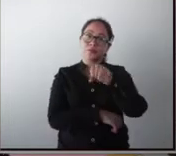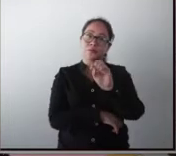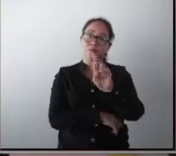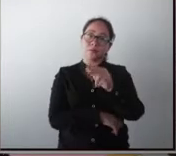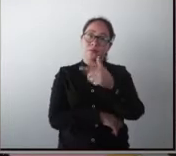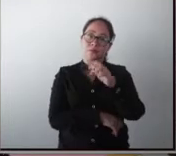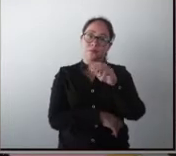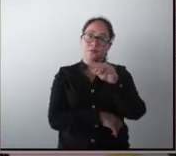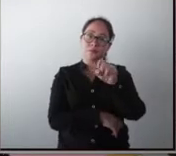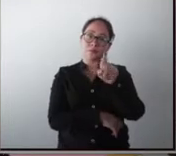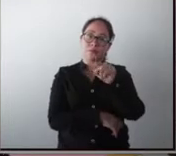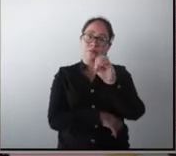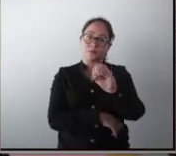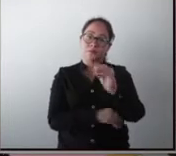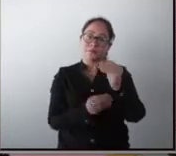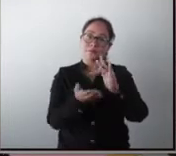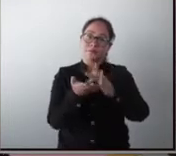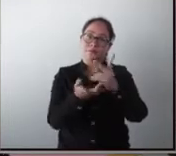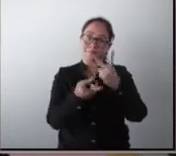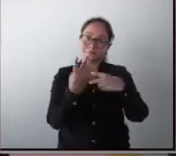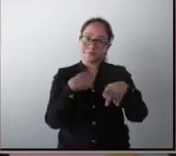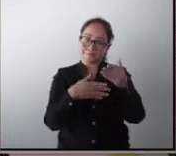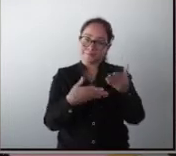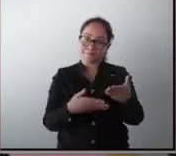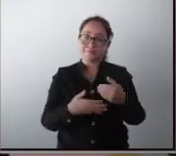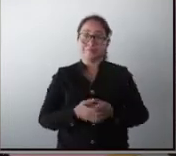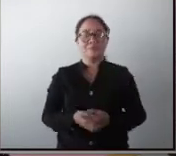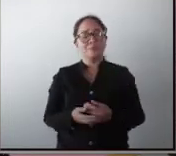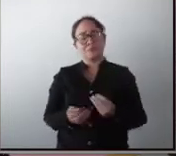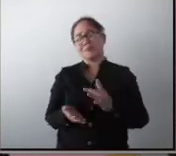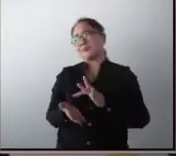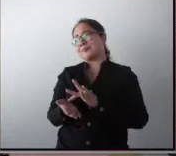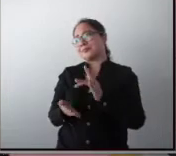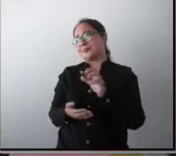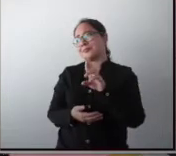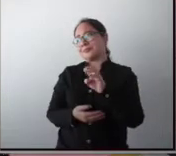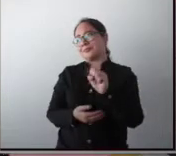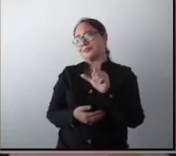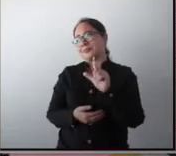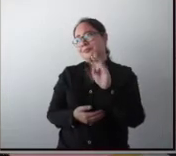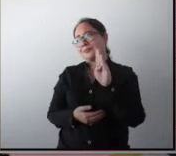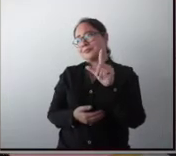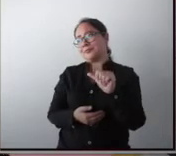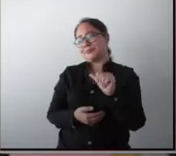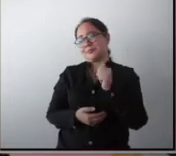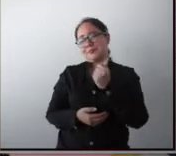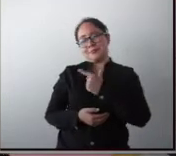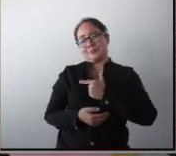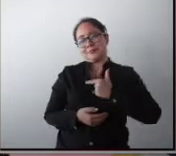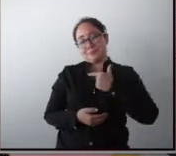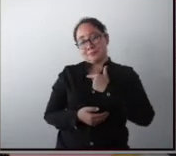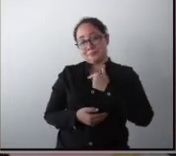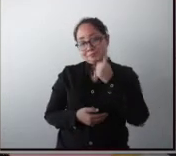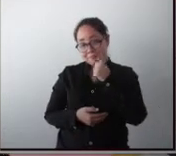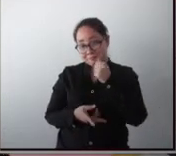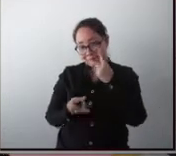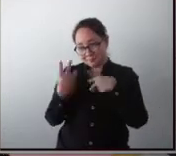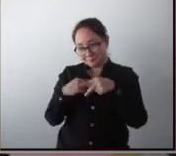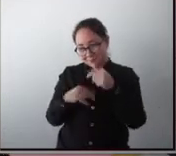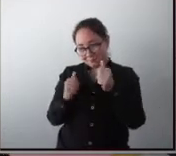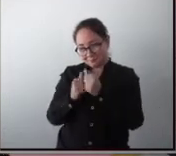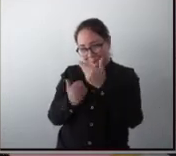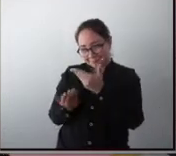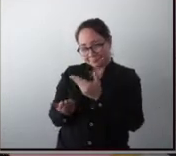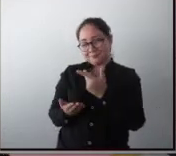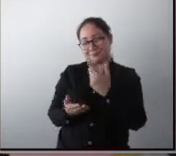bienvenido, muchas gracias por permitirnos estar aquí. Muchas gracias Rosalba, un gusto como siempre estar aquí y pues más contigo que ya tenemos